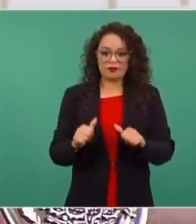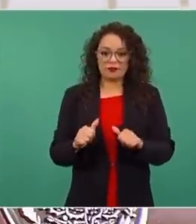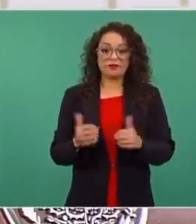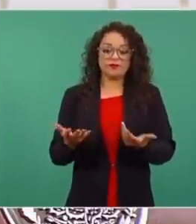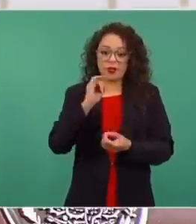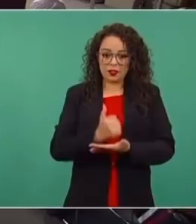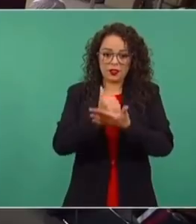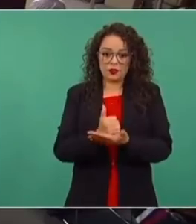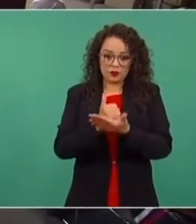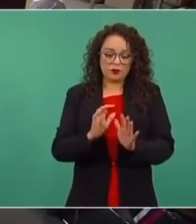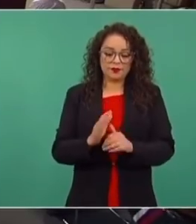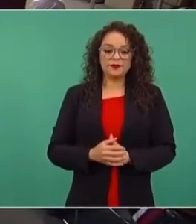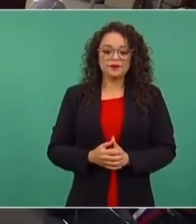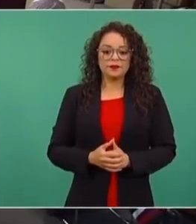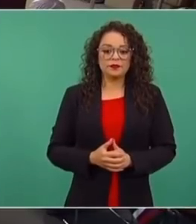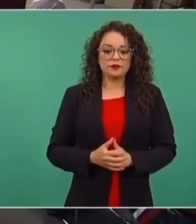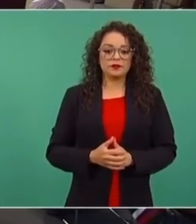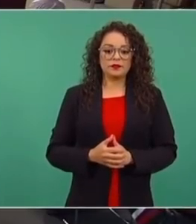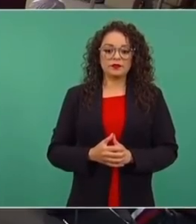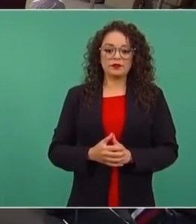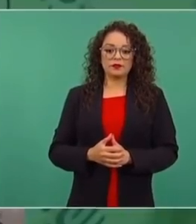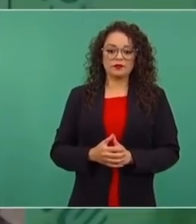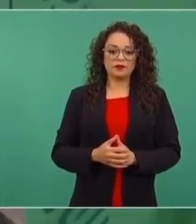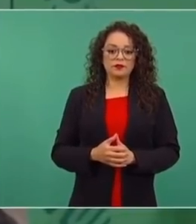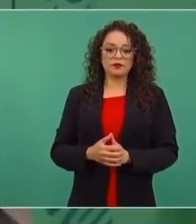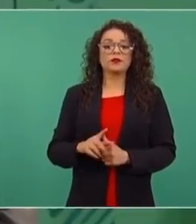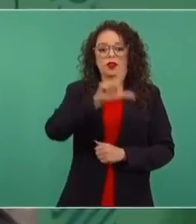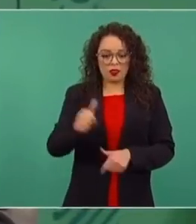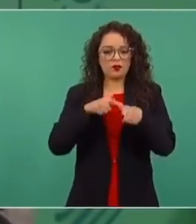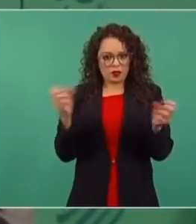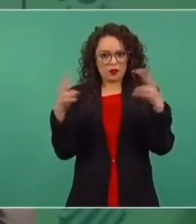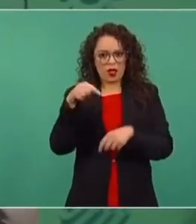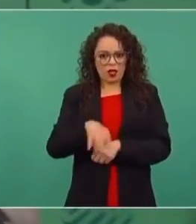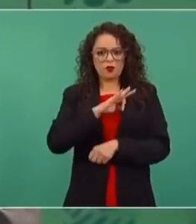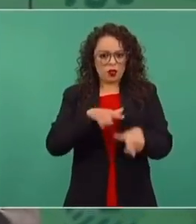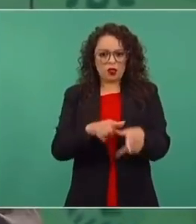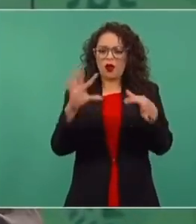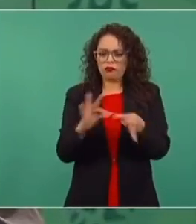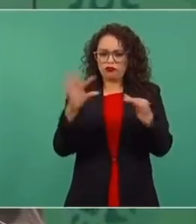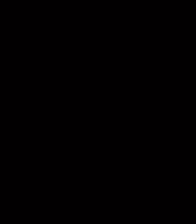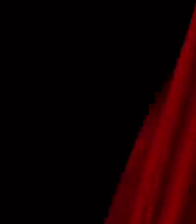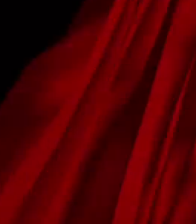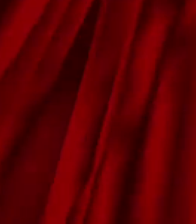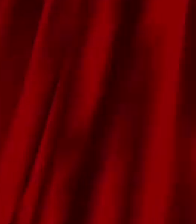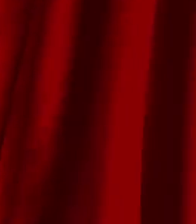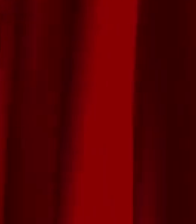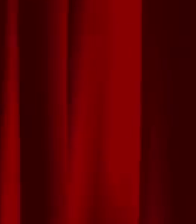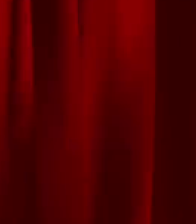contribuyes, entonces ya vamos a que nos vamos a seguir viendo, nos vamos a seguir encontrando, vamos a seguir hablando de estos temas, son muy importantes.